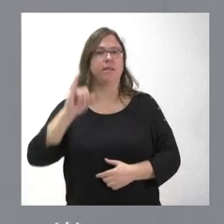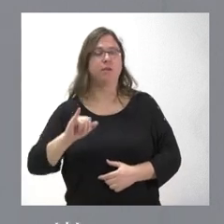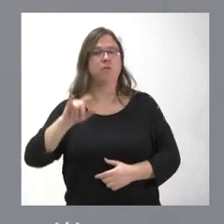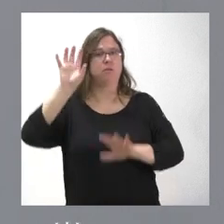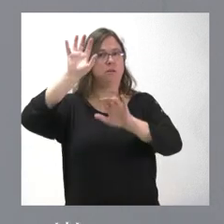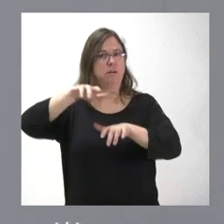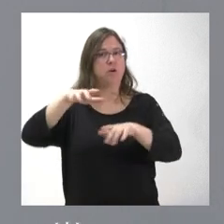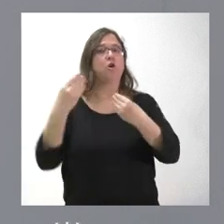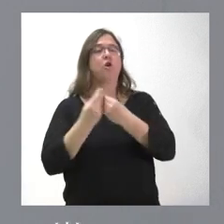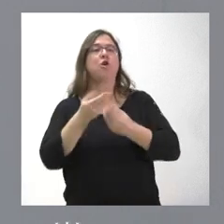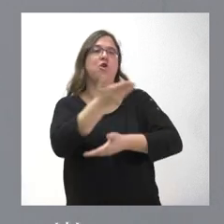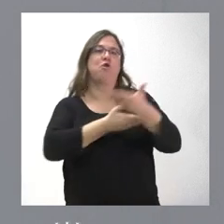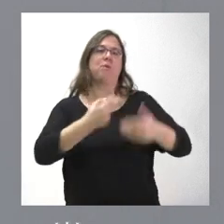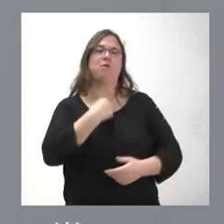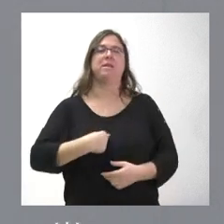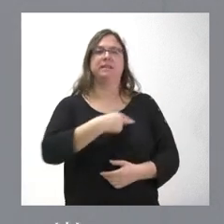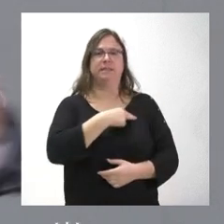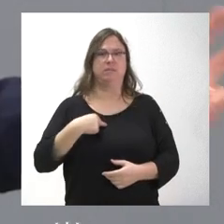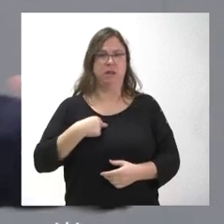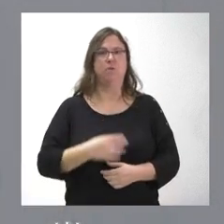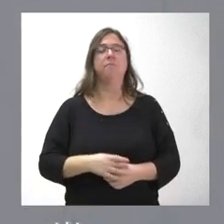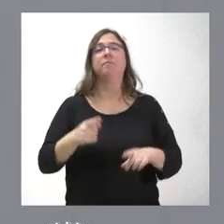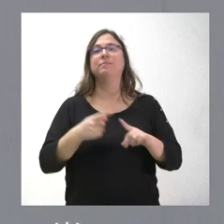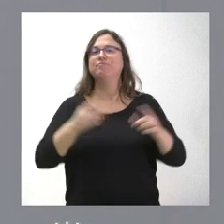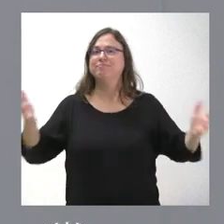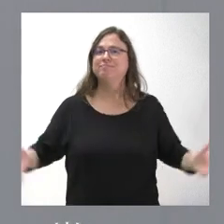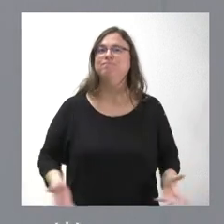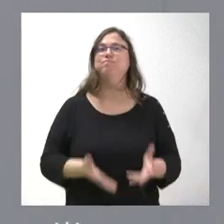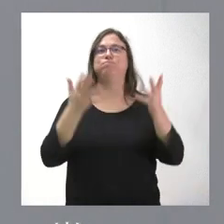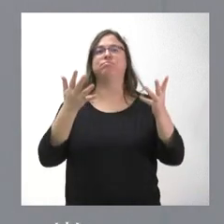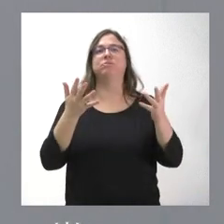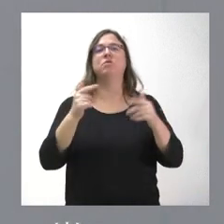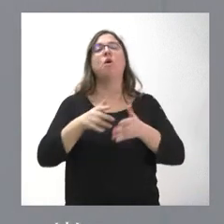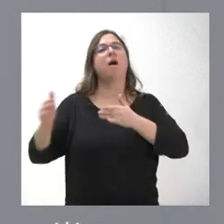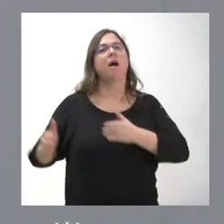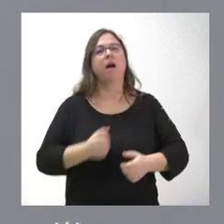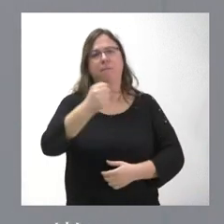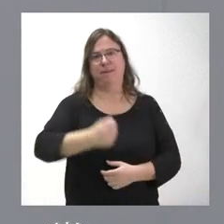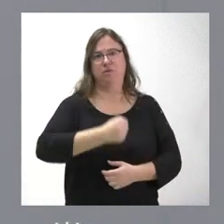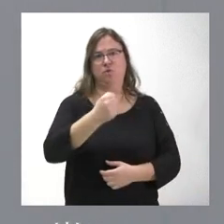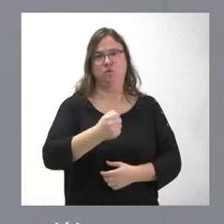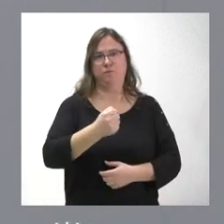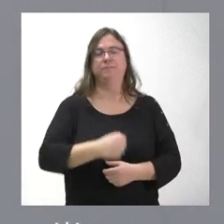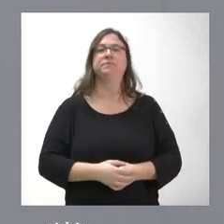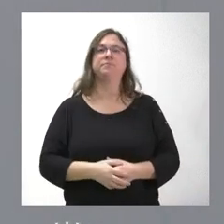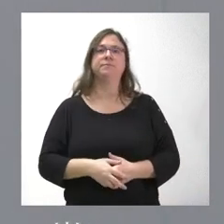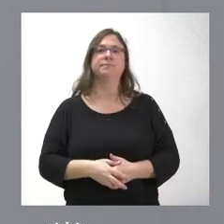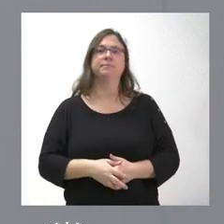hace en correlación, saben ustedes, con Santiago de Compostela, potenciando todo lo que es el Camino de Santiago.